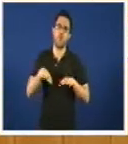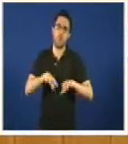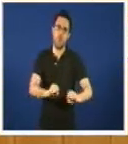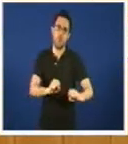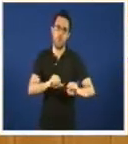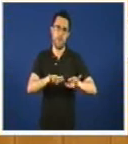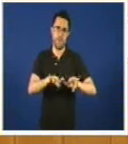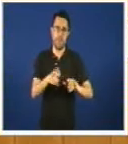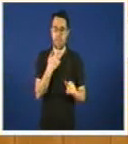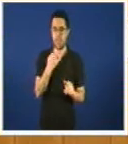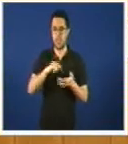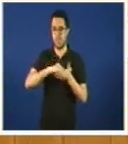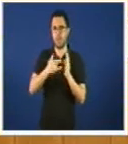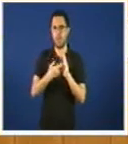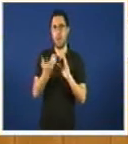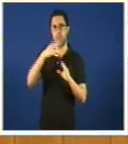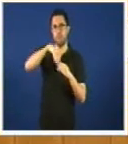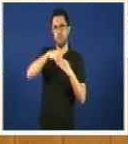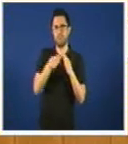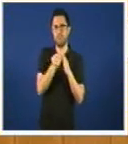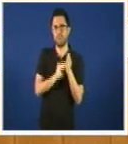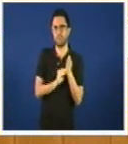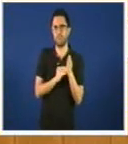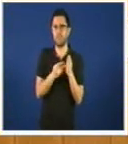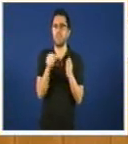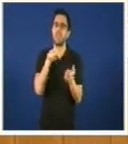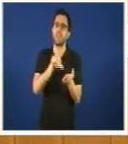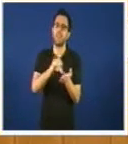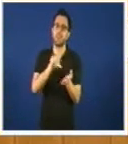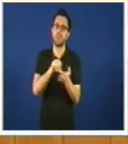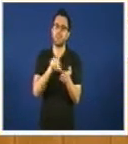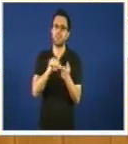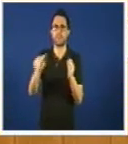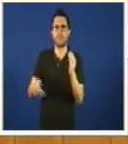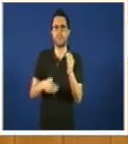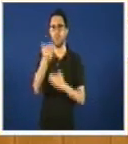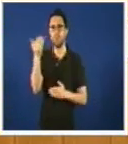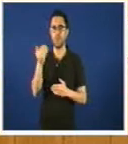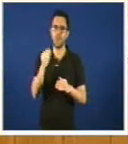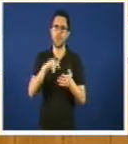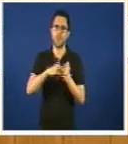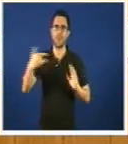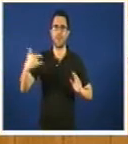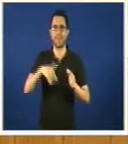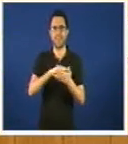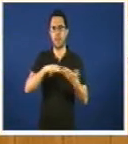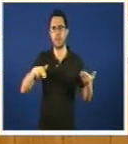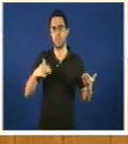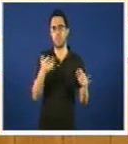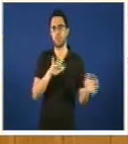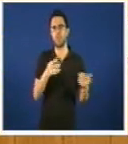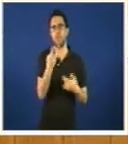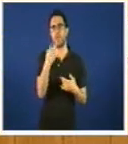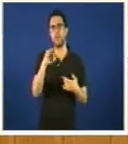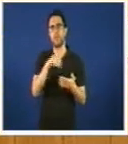no seu plan se non calculei máis no centro de modernización tecnolóxica de Galiza vanos a sair máis ou menos a 20.000 euros